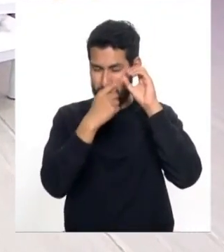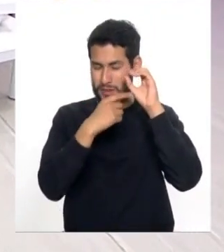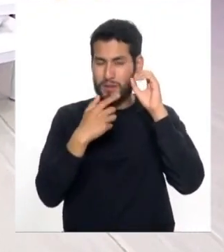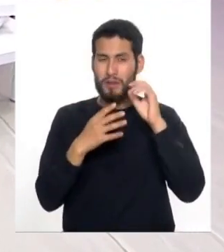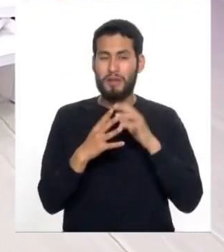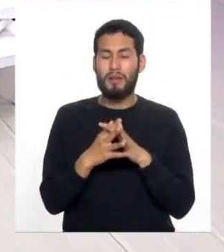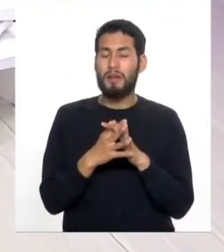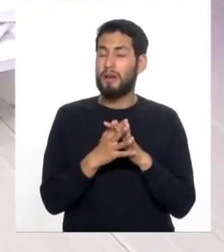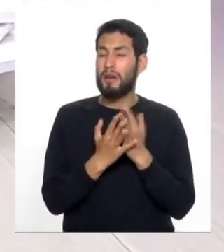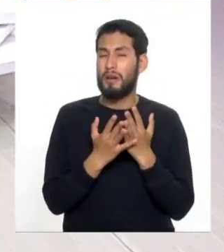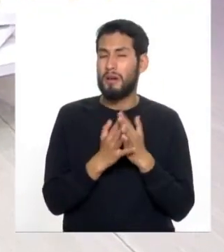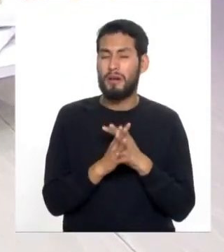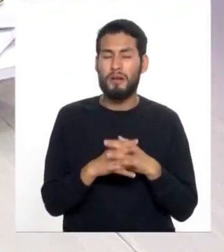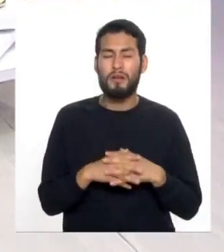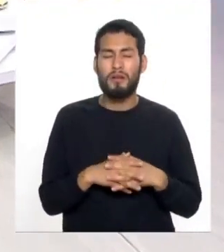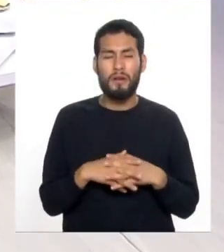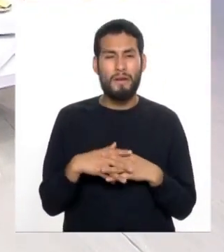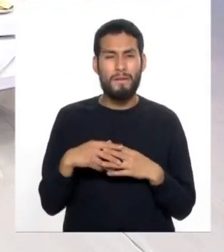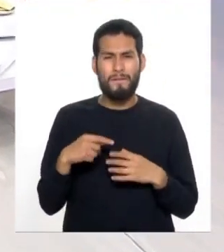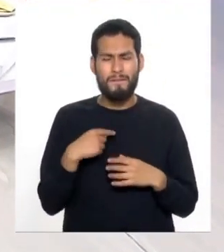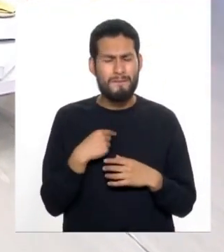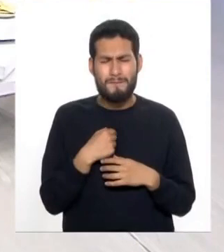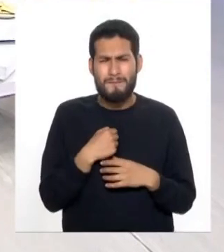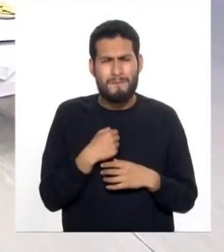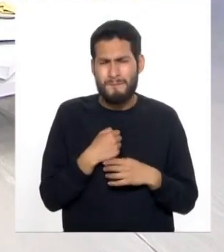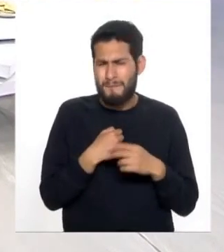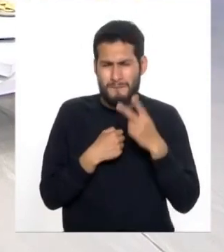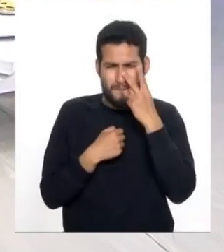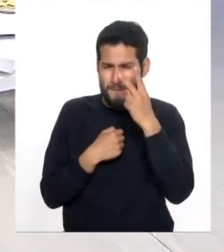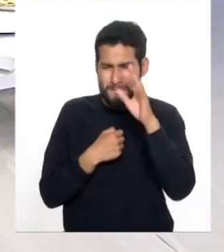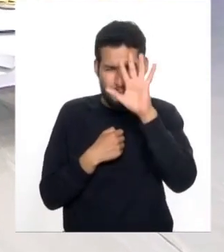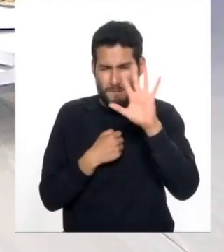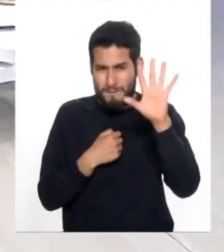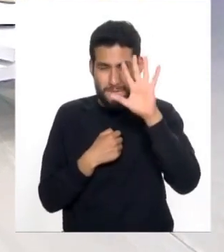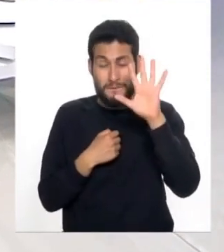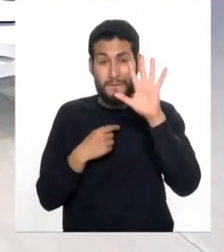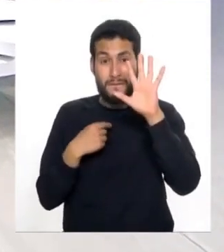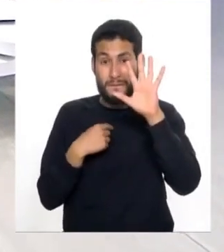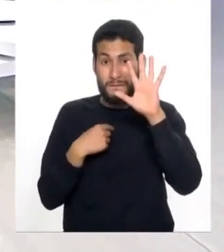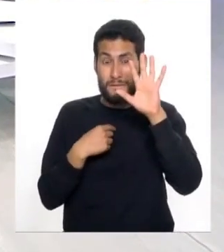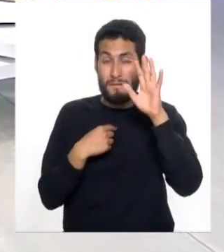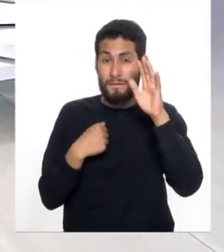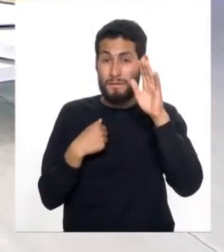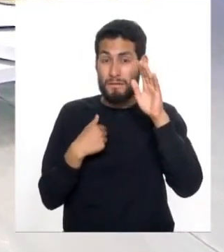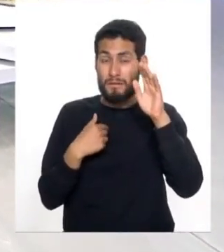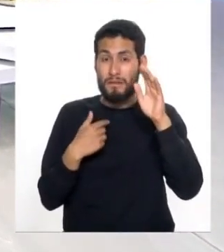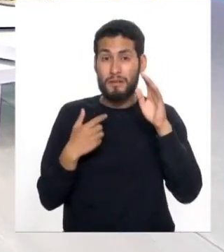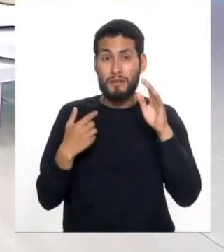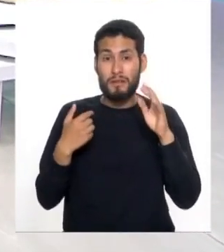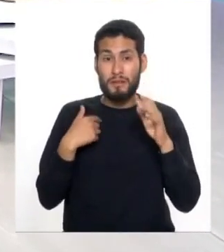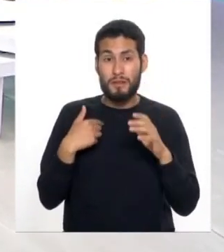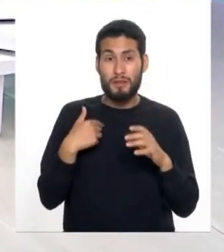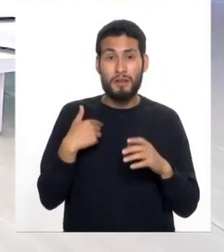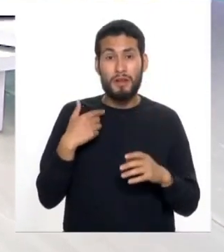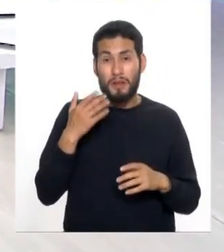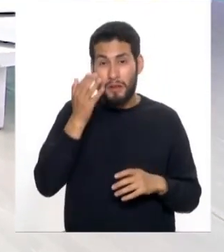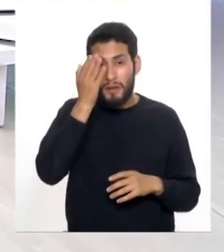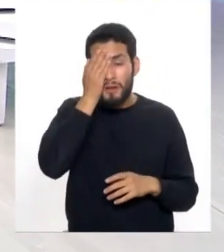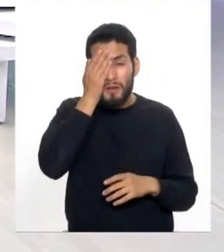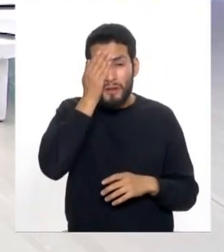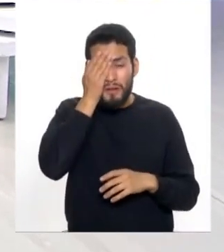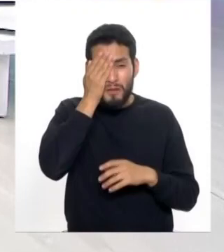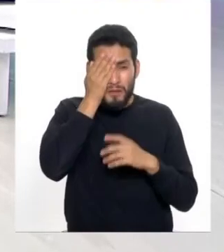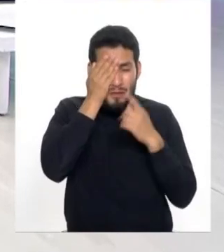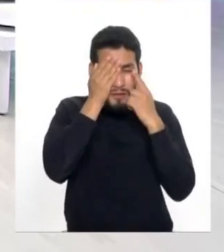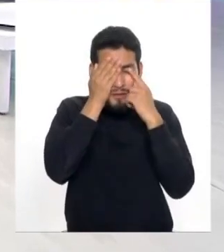la más mínima visión, a menos que yo pueda tapar el ojo derecho y pequeñas luces se pueden